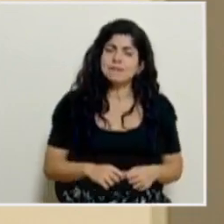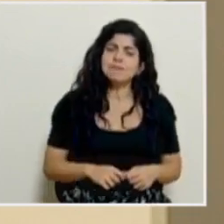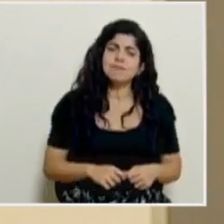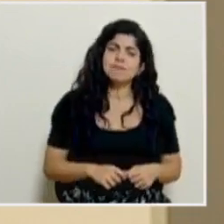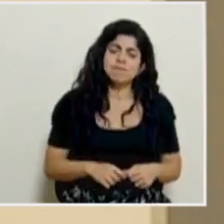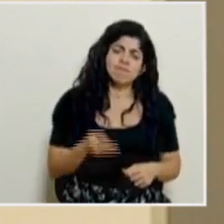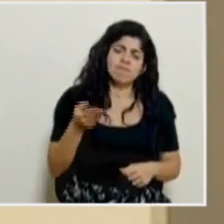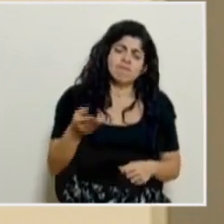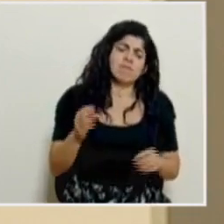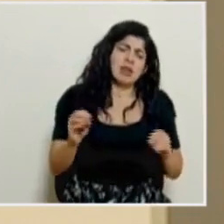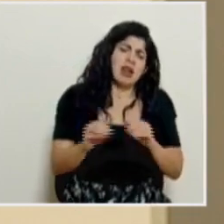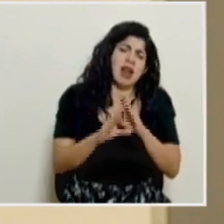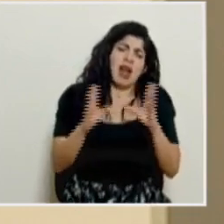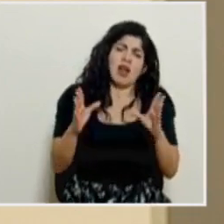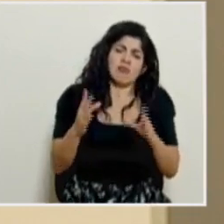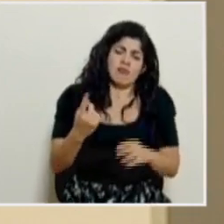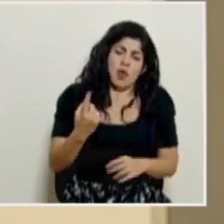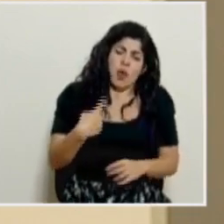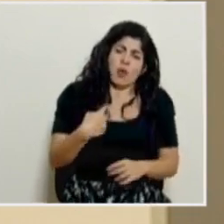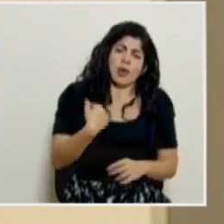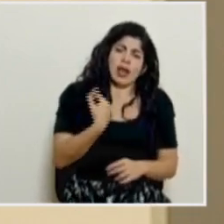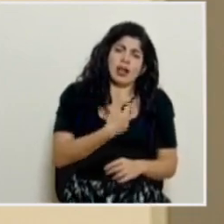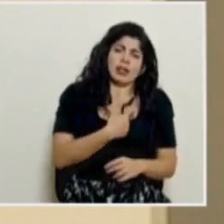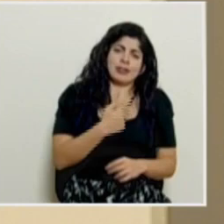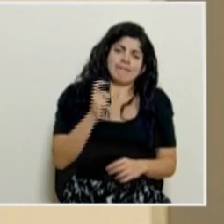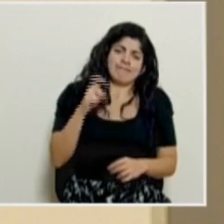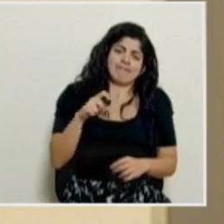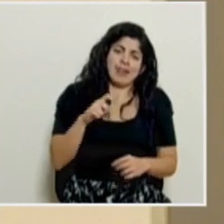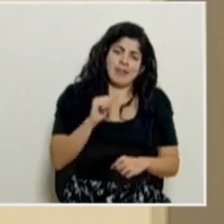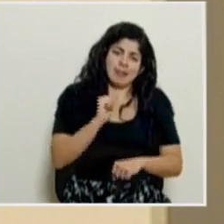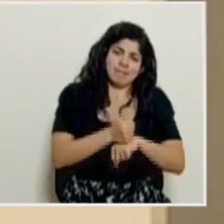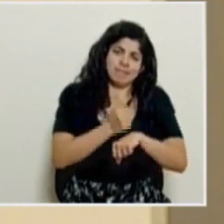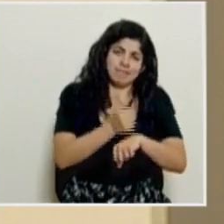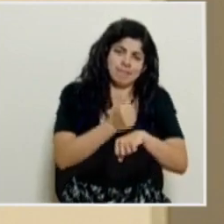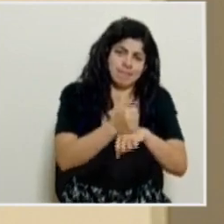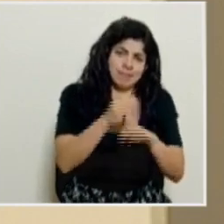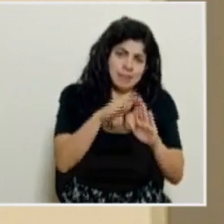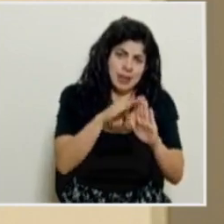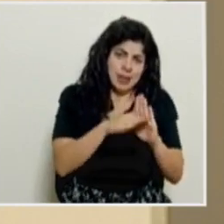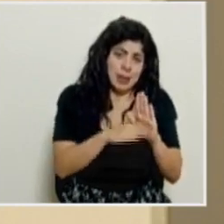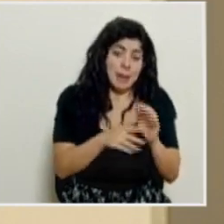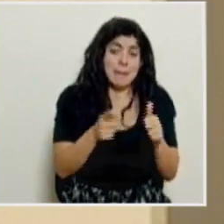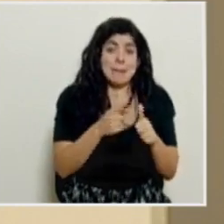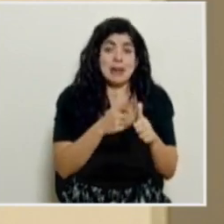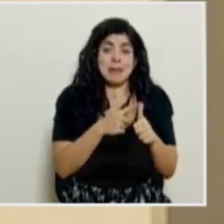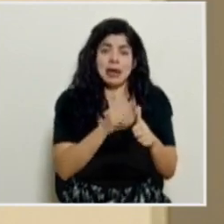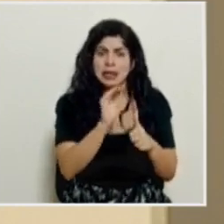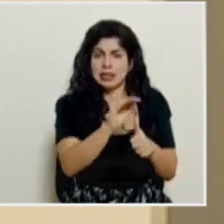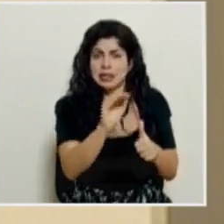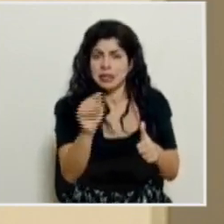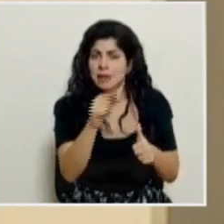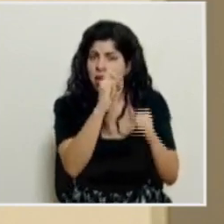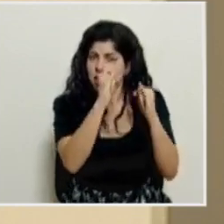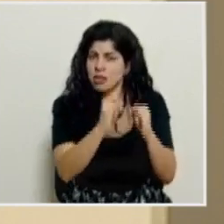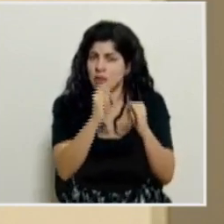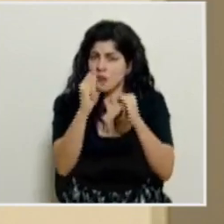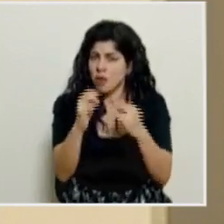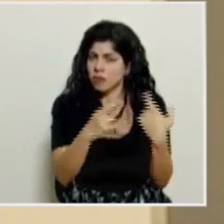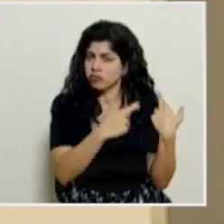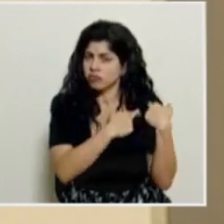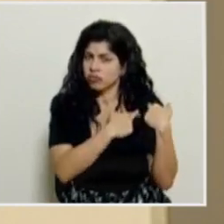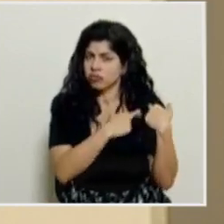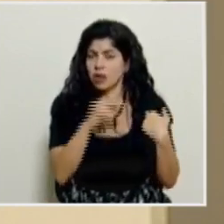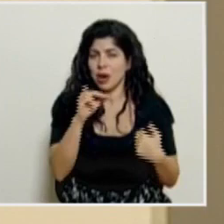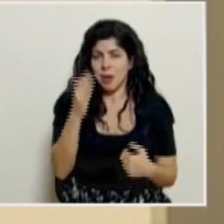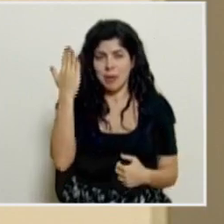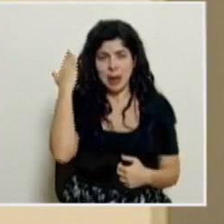y esto claramente nos obliga a tomar una serie de medidas. Por supuesto que la primera es apelar a esa responsabilidad individual como se ha venido haciendo desde